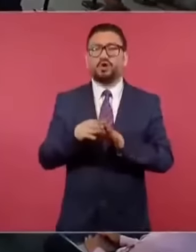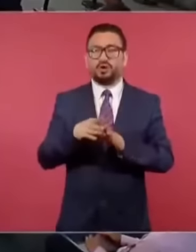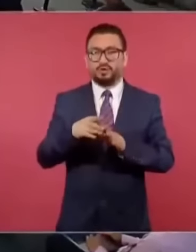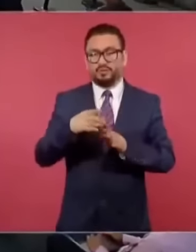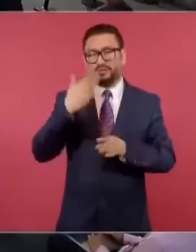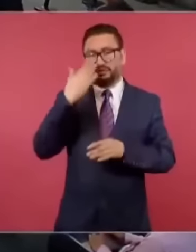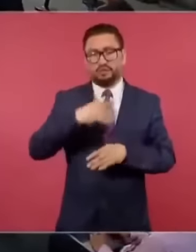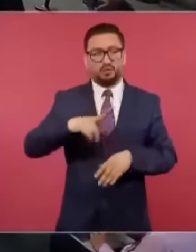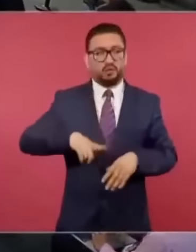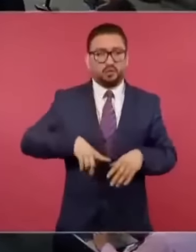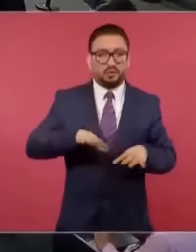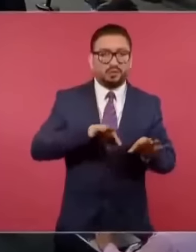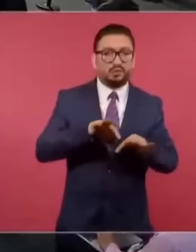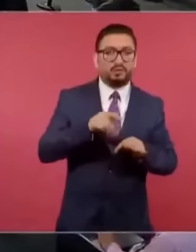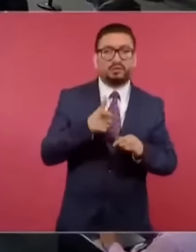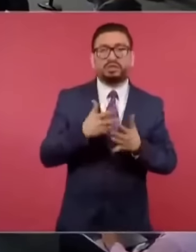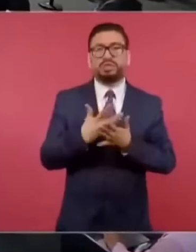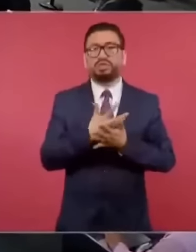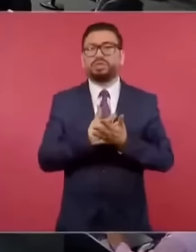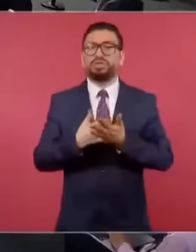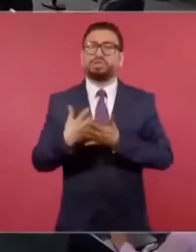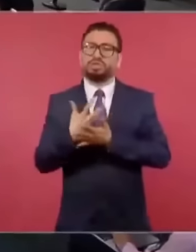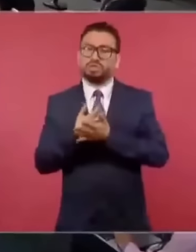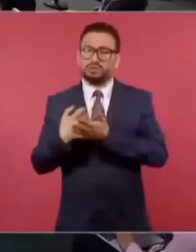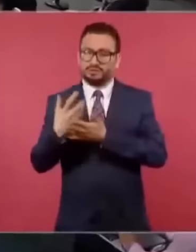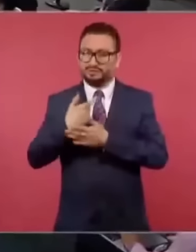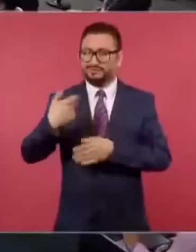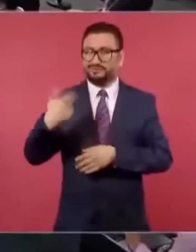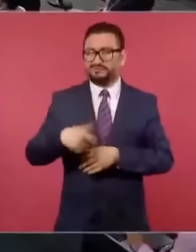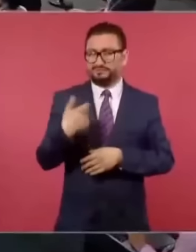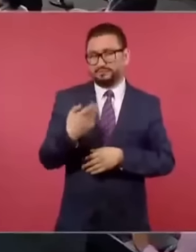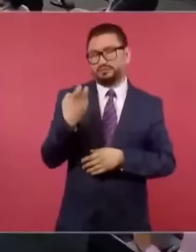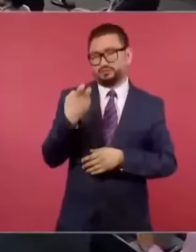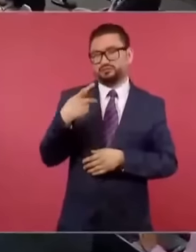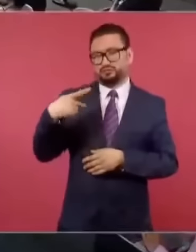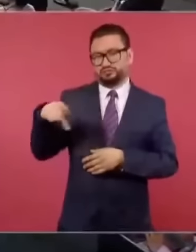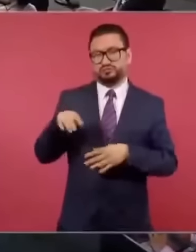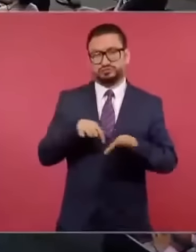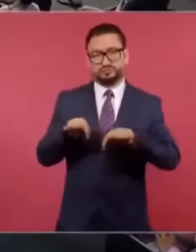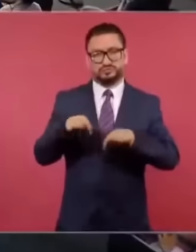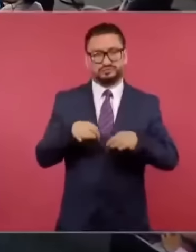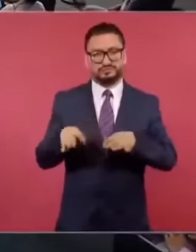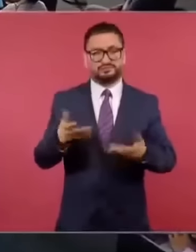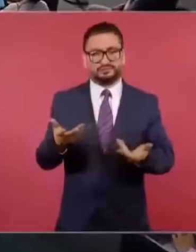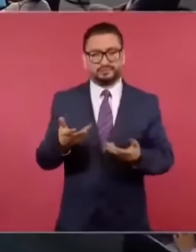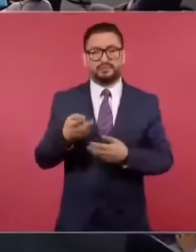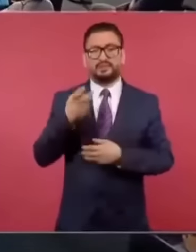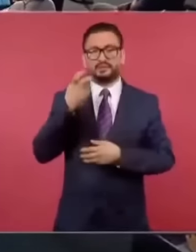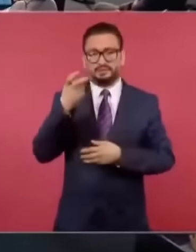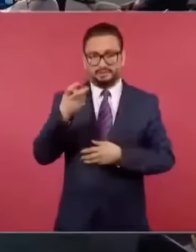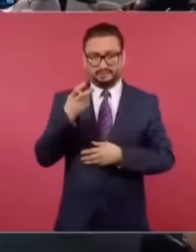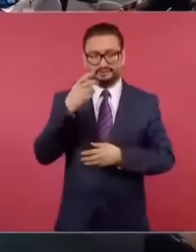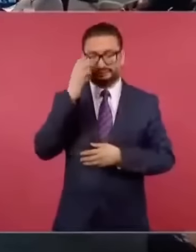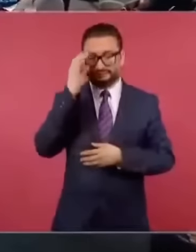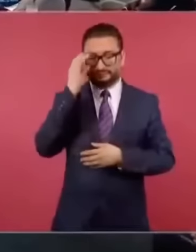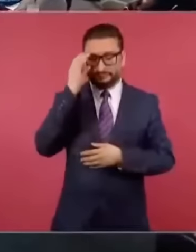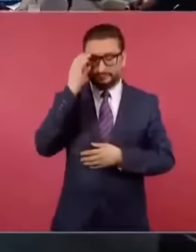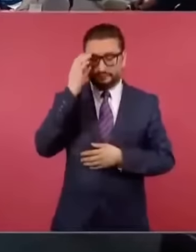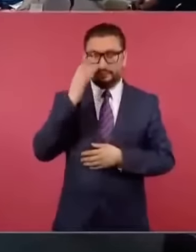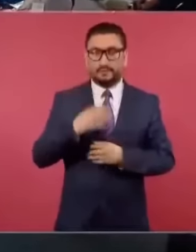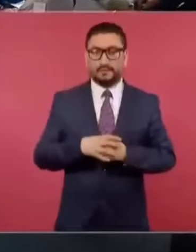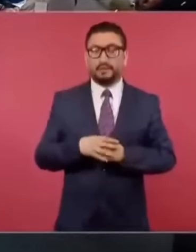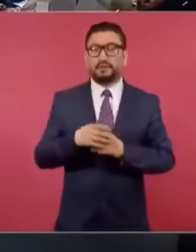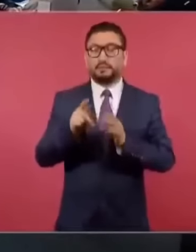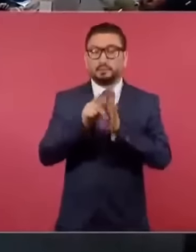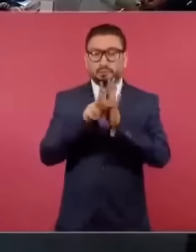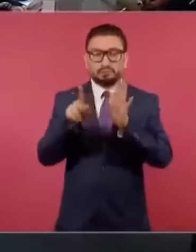poder público con estos trabajos de mercenarios, del